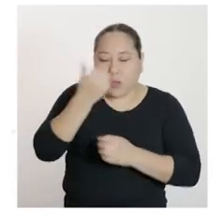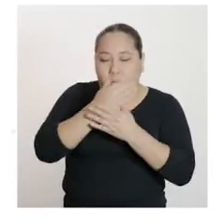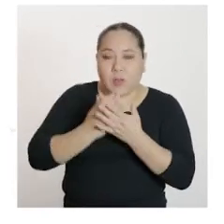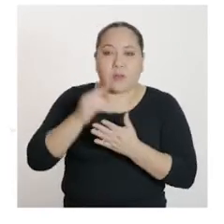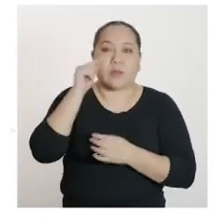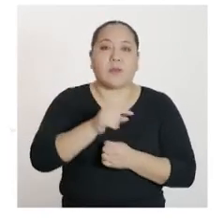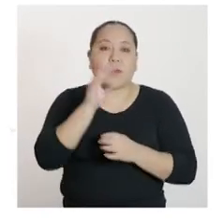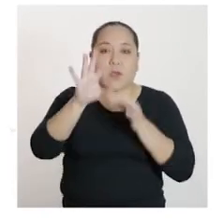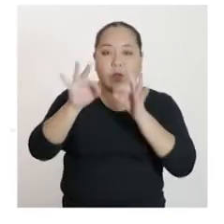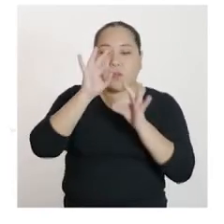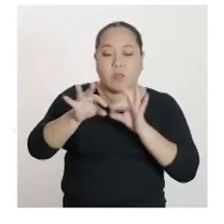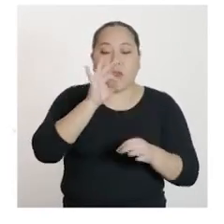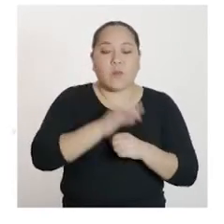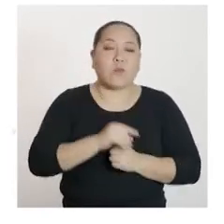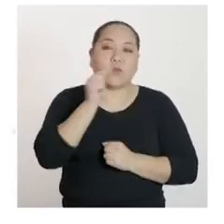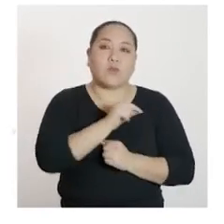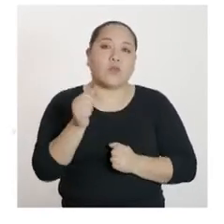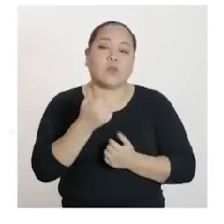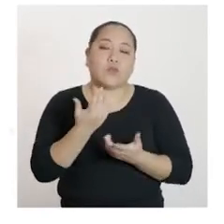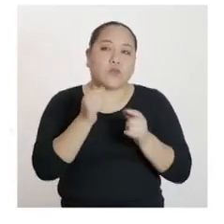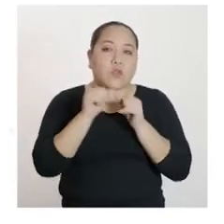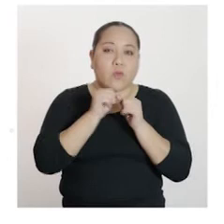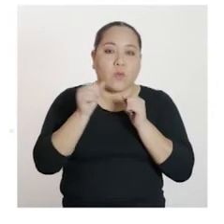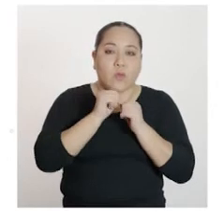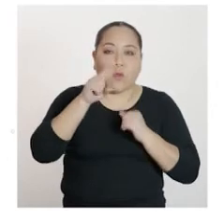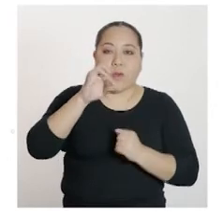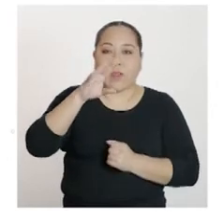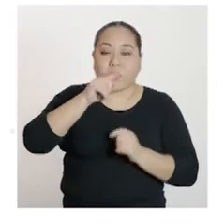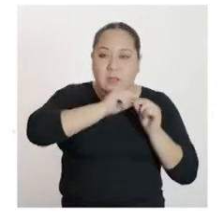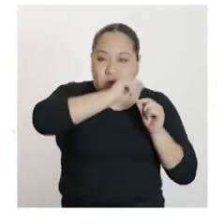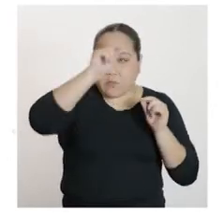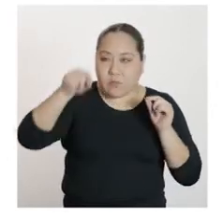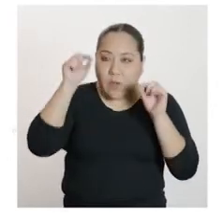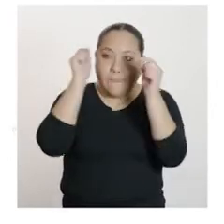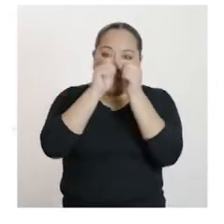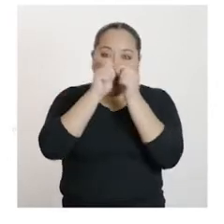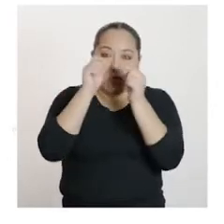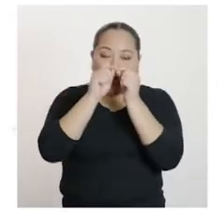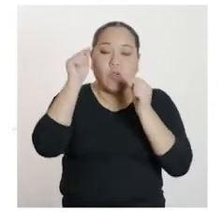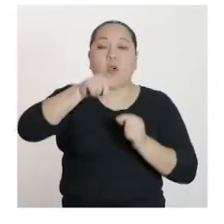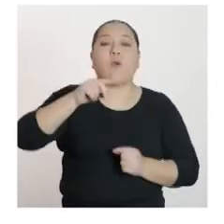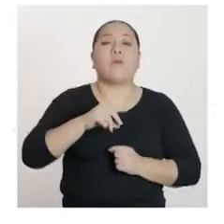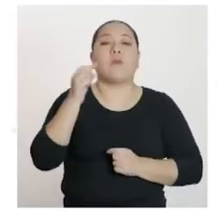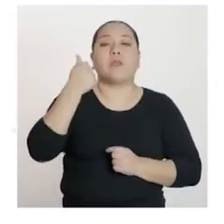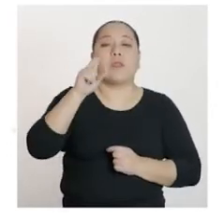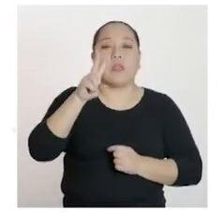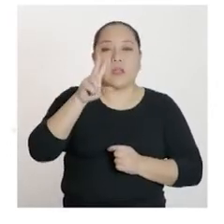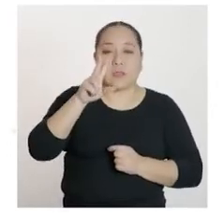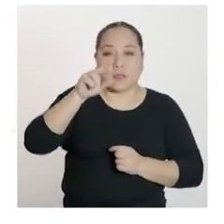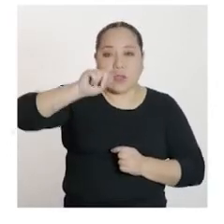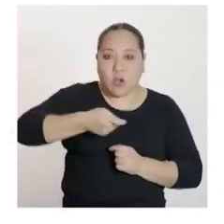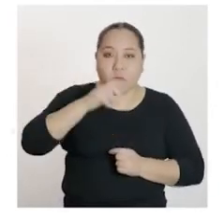ubicamos las coordenadas del vértice, que es el punto 13,75